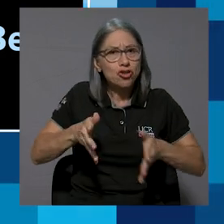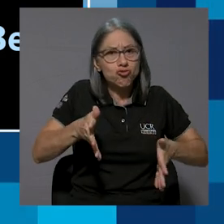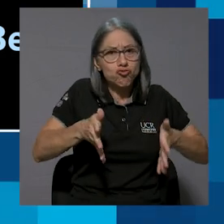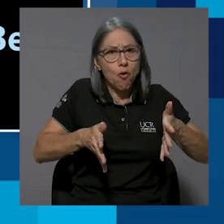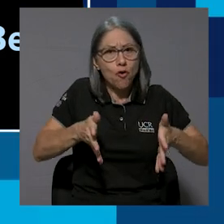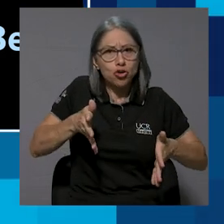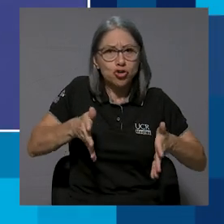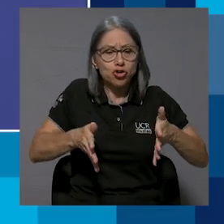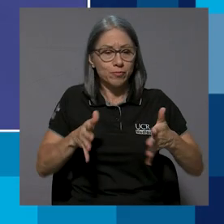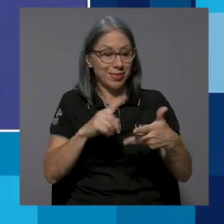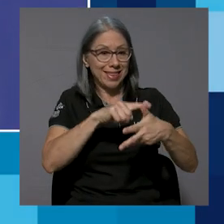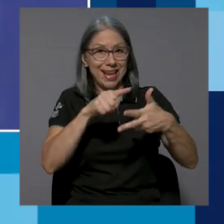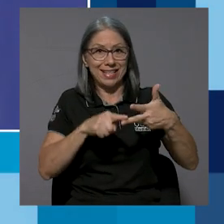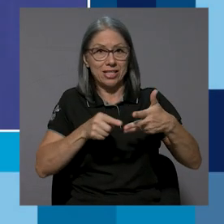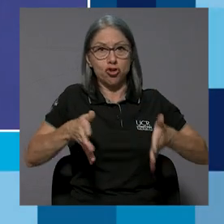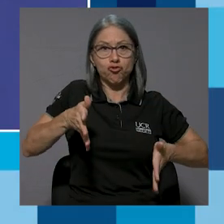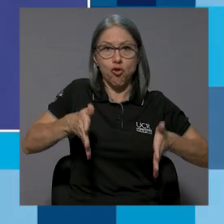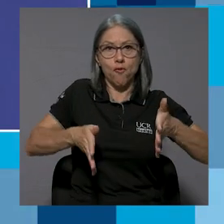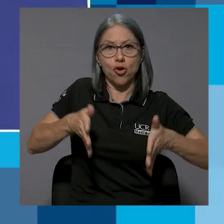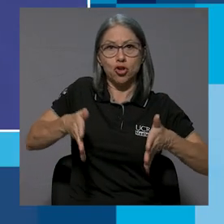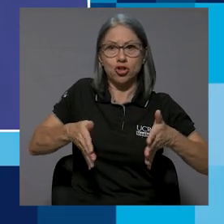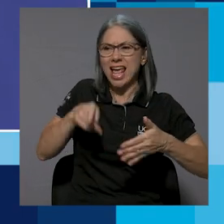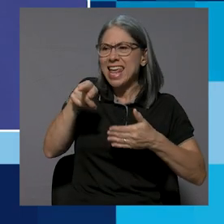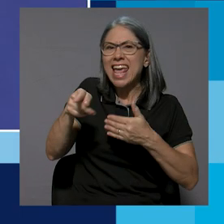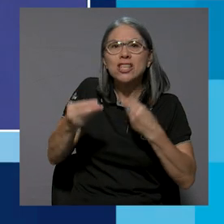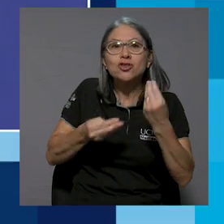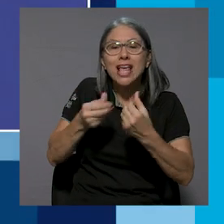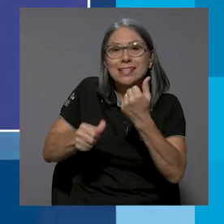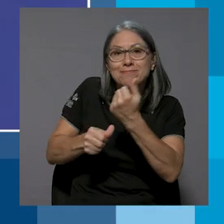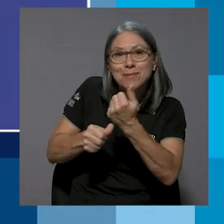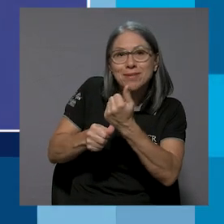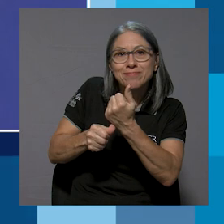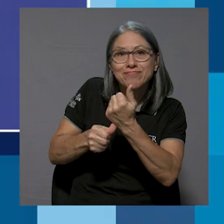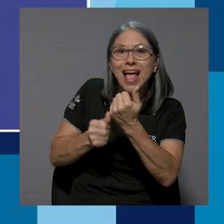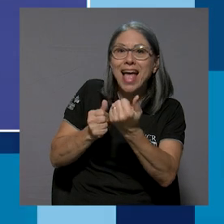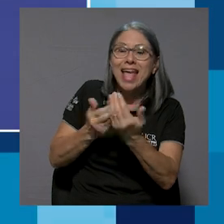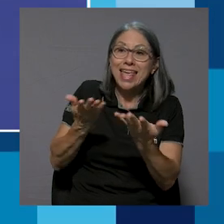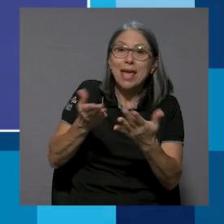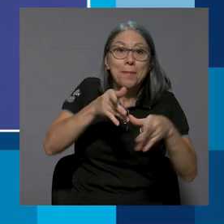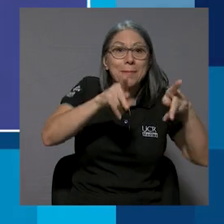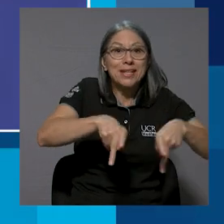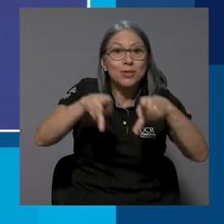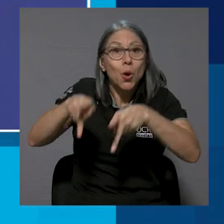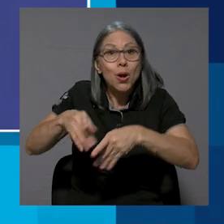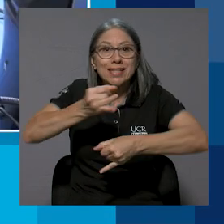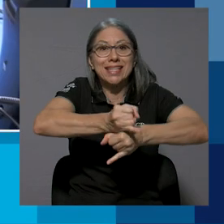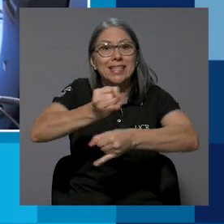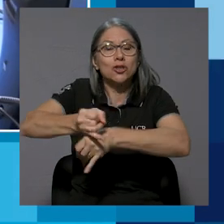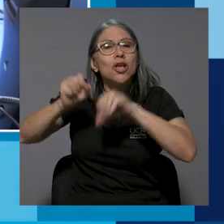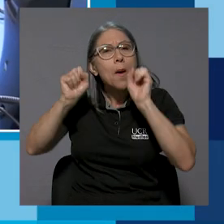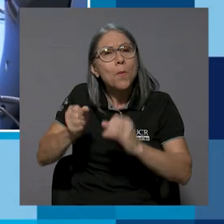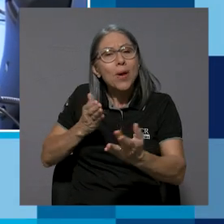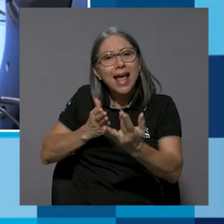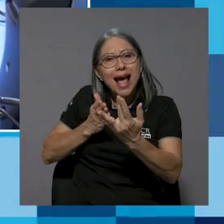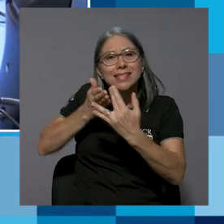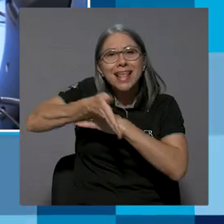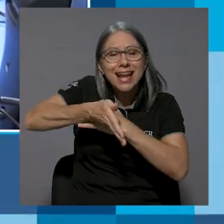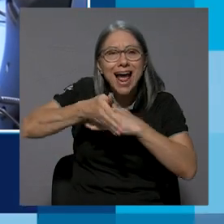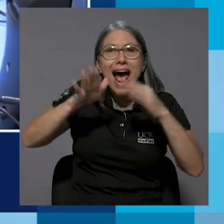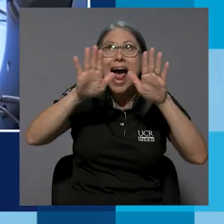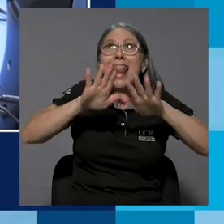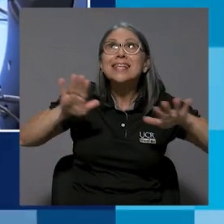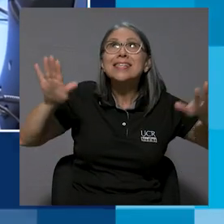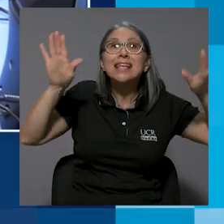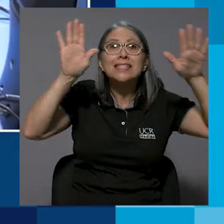serie de robots, tres robots, que lo que permiten es esencialmente darle acceso a las personas o instituciones a la Estación Espacial